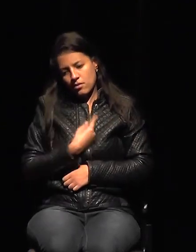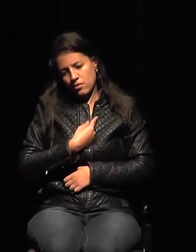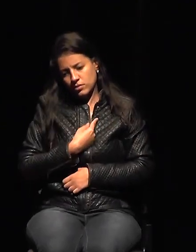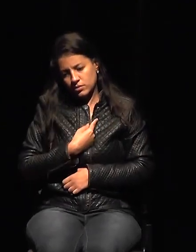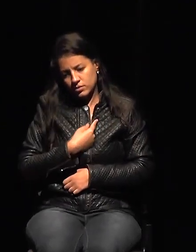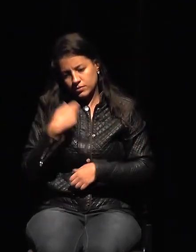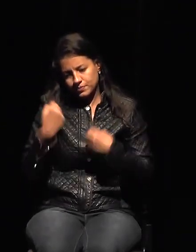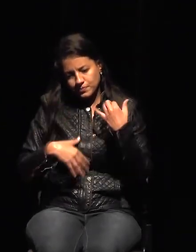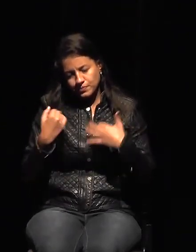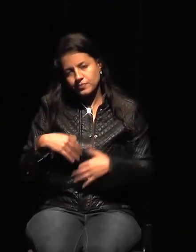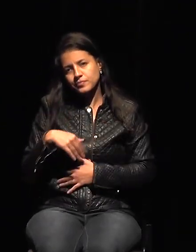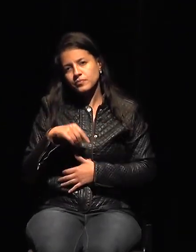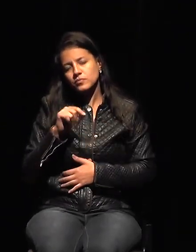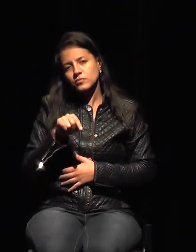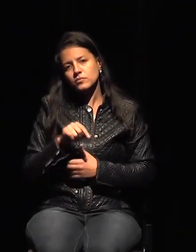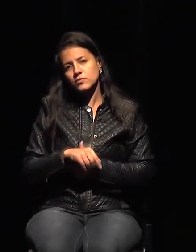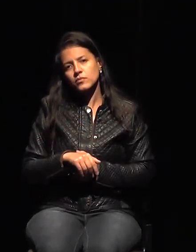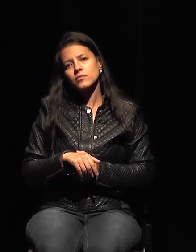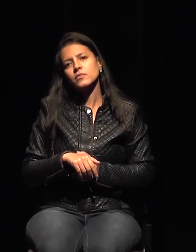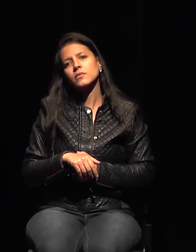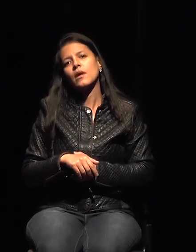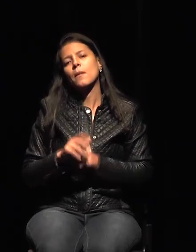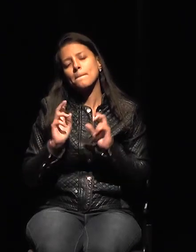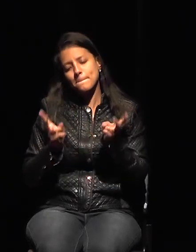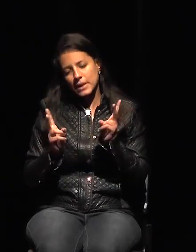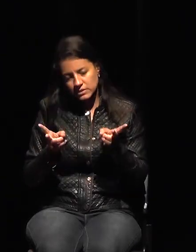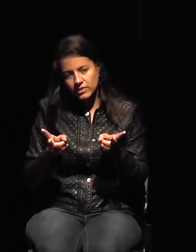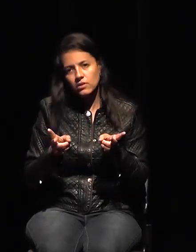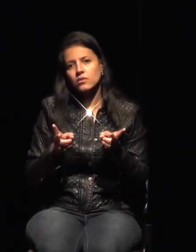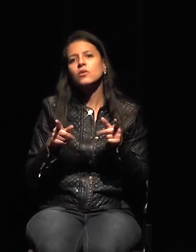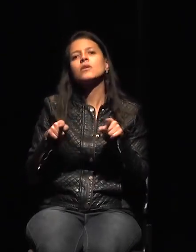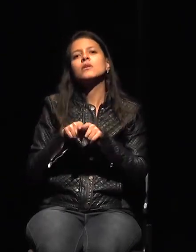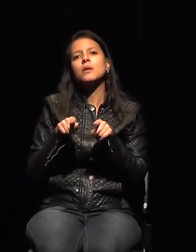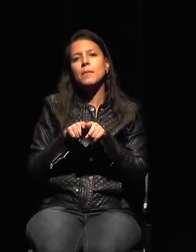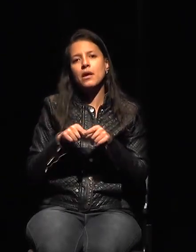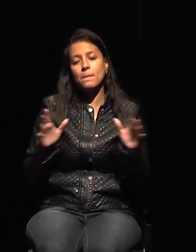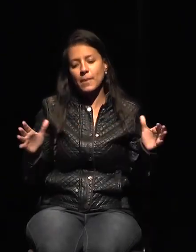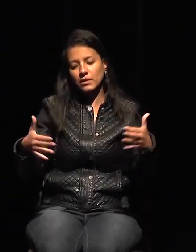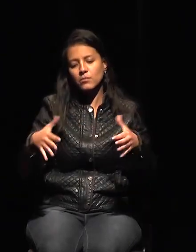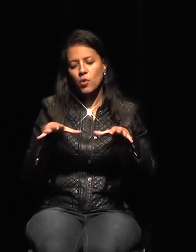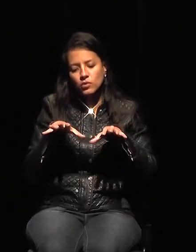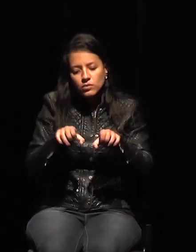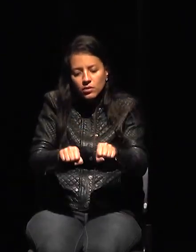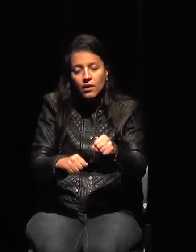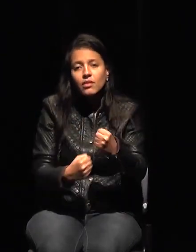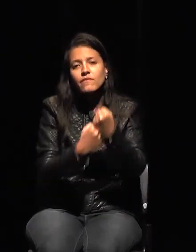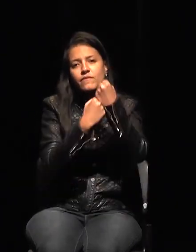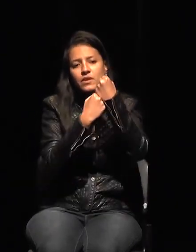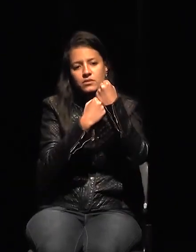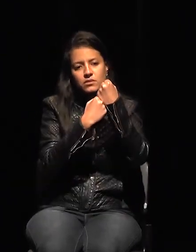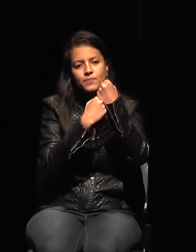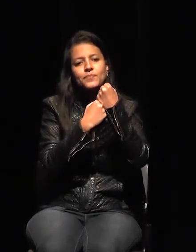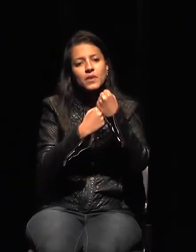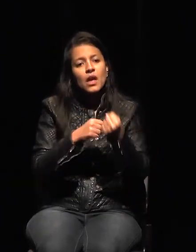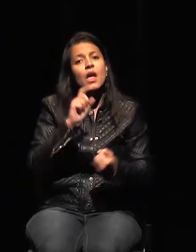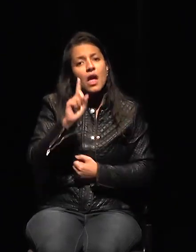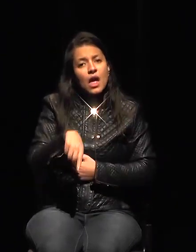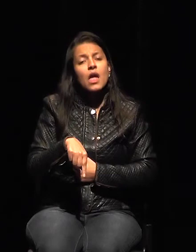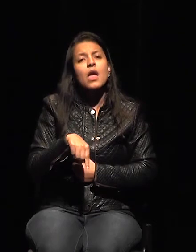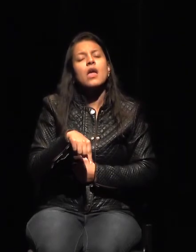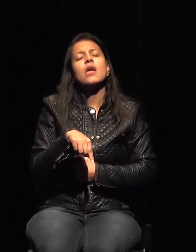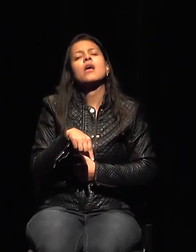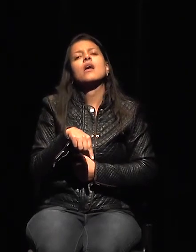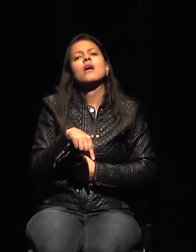objetivo la defensa del patrimonio. Primeramente, estamos hablando de eso. Cuando les traje estos